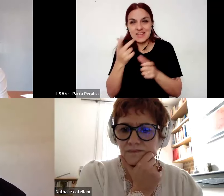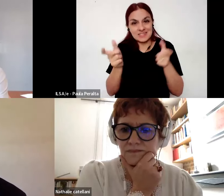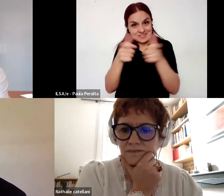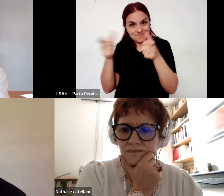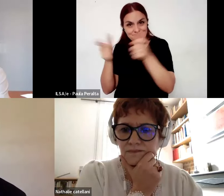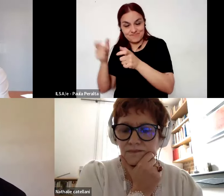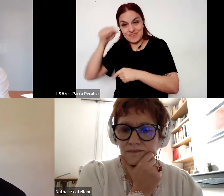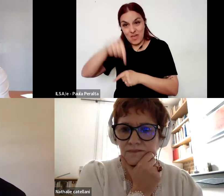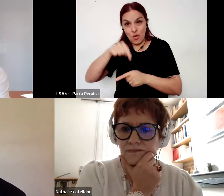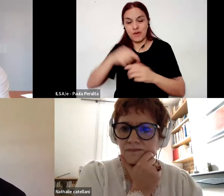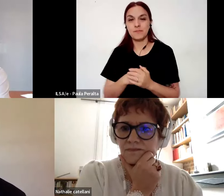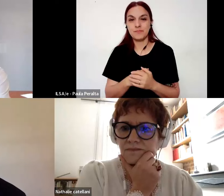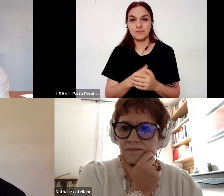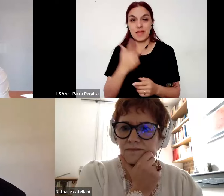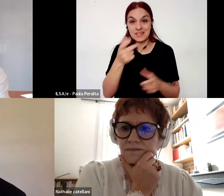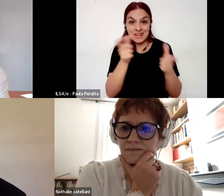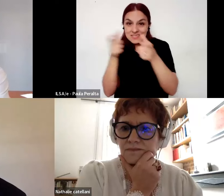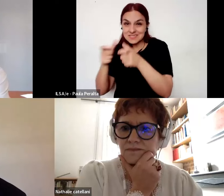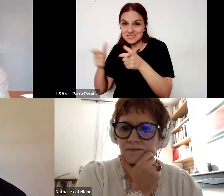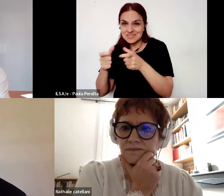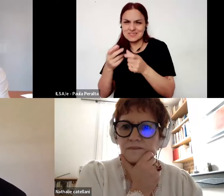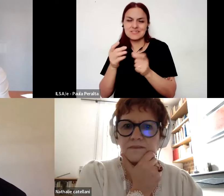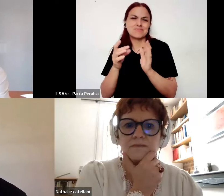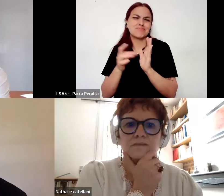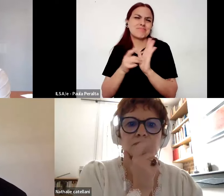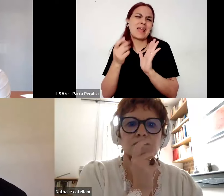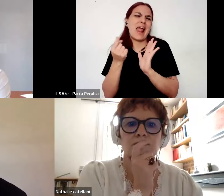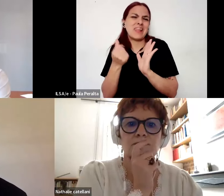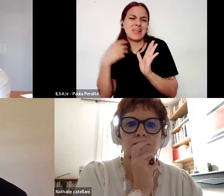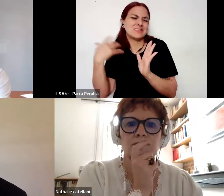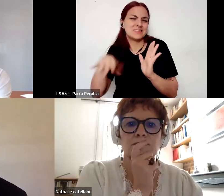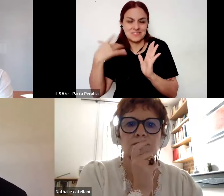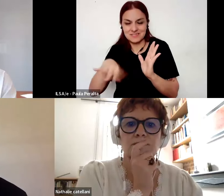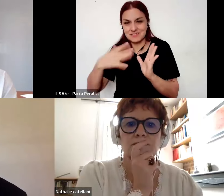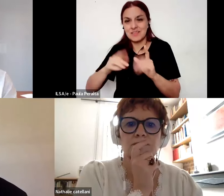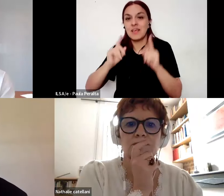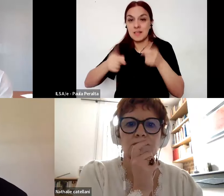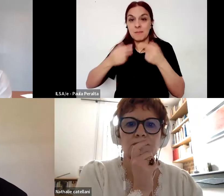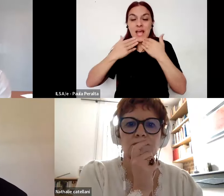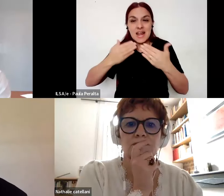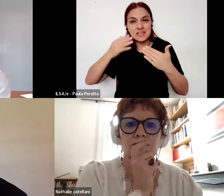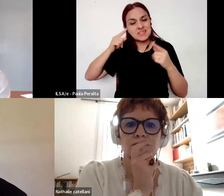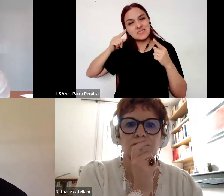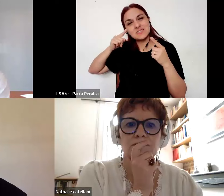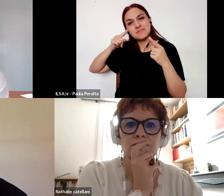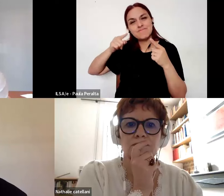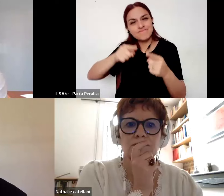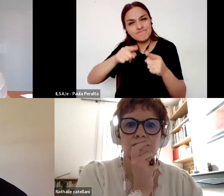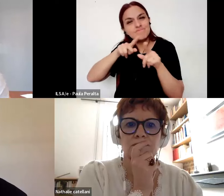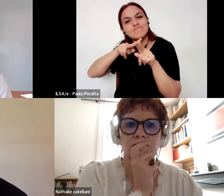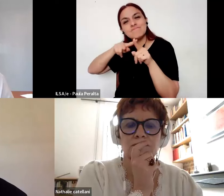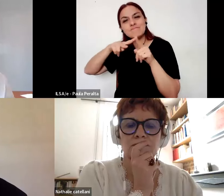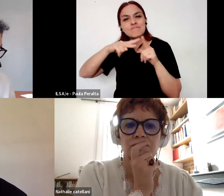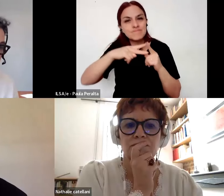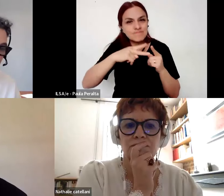los tres webinarios tuvieron una gran calidad y que gracias al enfoque y al y a la